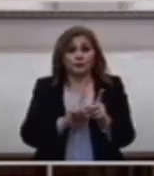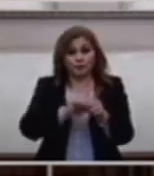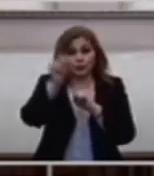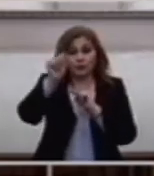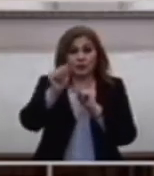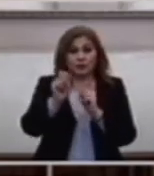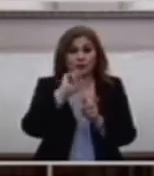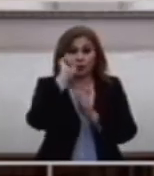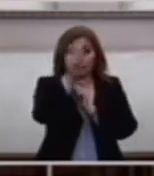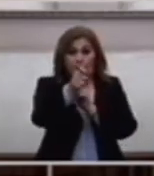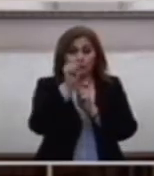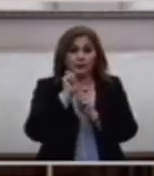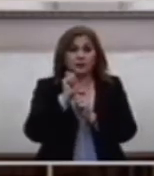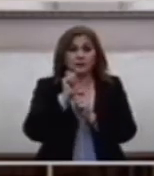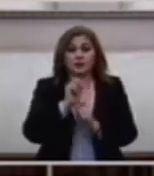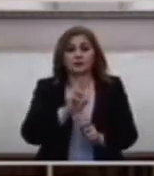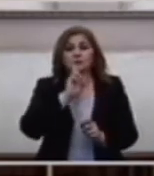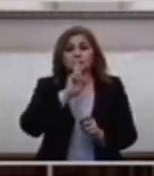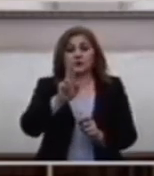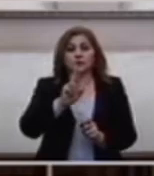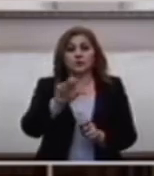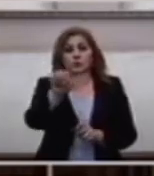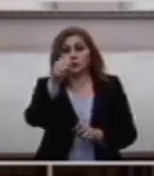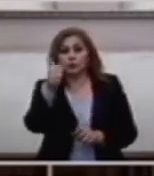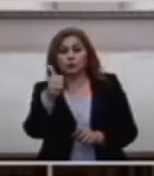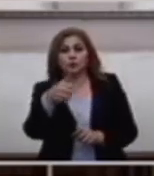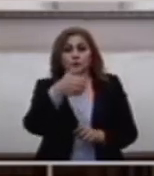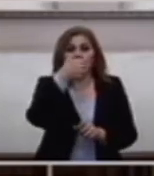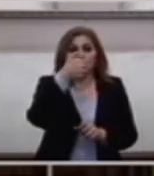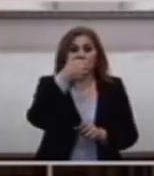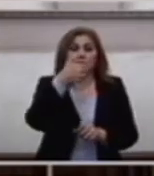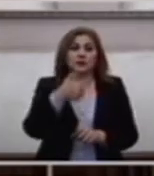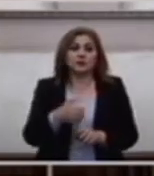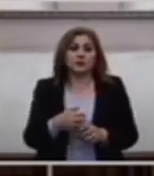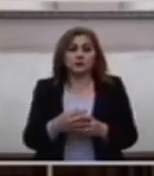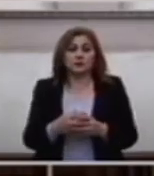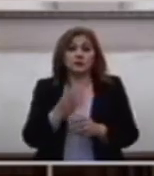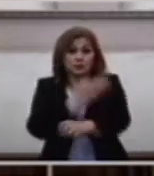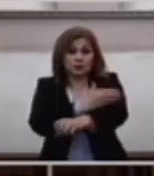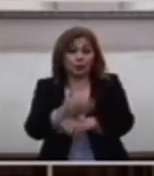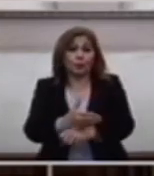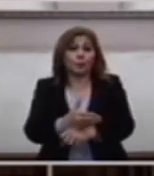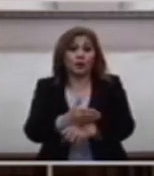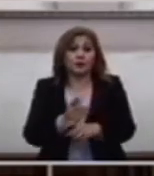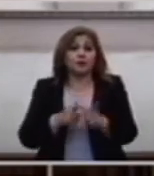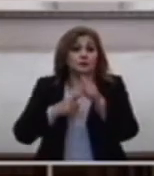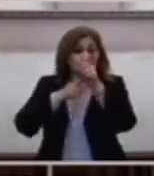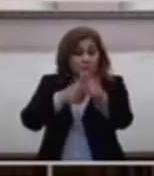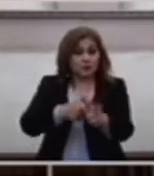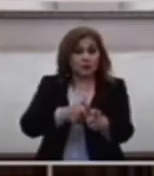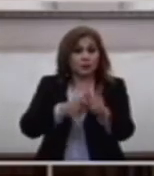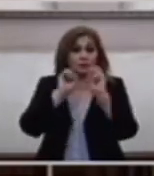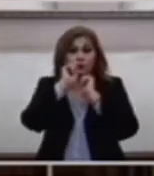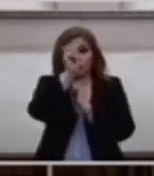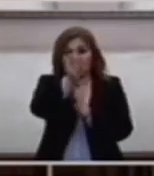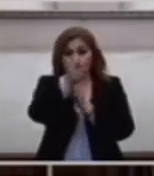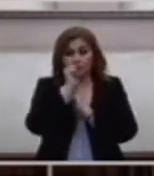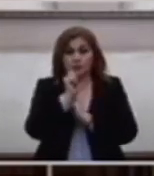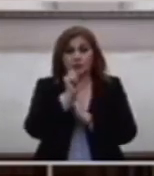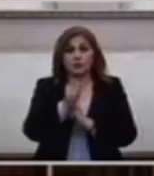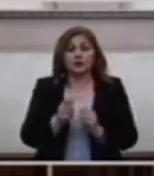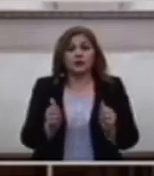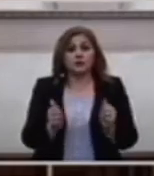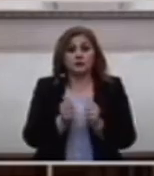Respondieron Los otros Seis Vamos También Nosotros A pescar Contigo